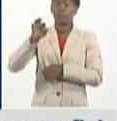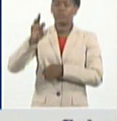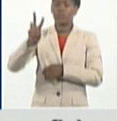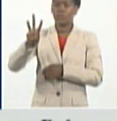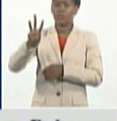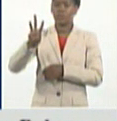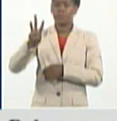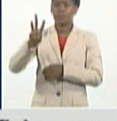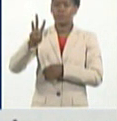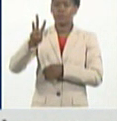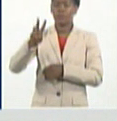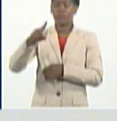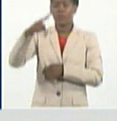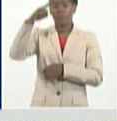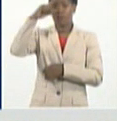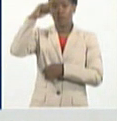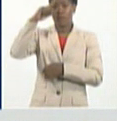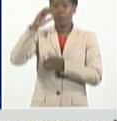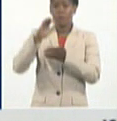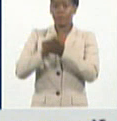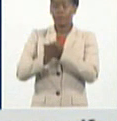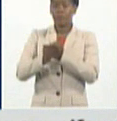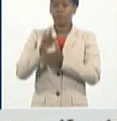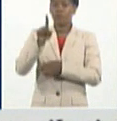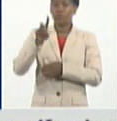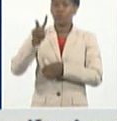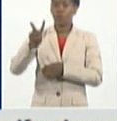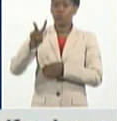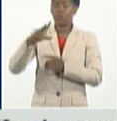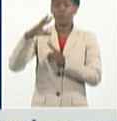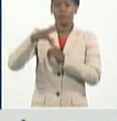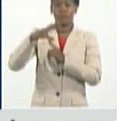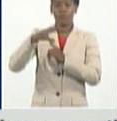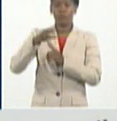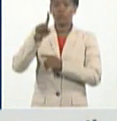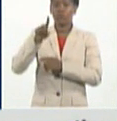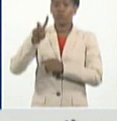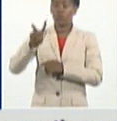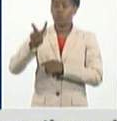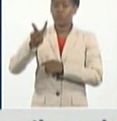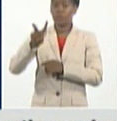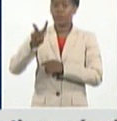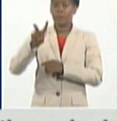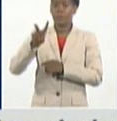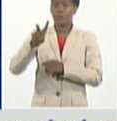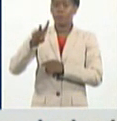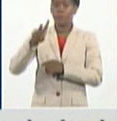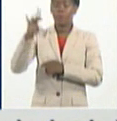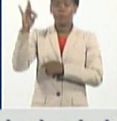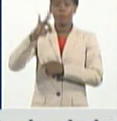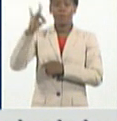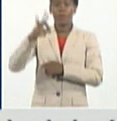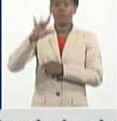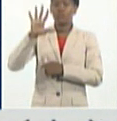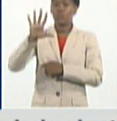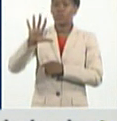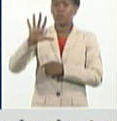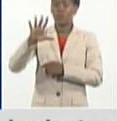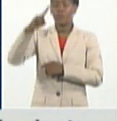Mantoa 11, Los Palacios 8, La Palma 5 y San Luis 4 en el día de ayer.